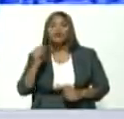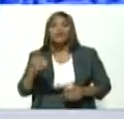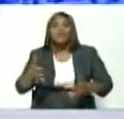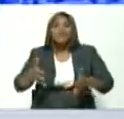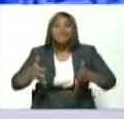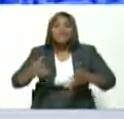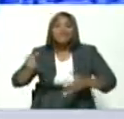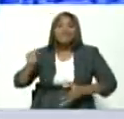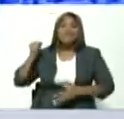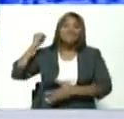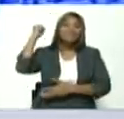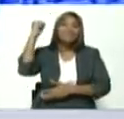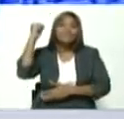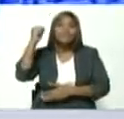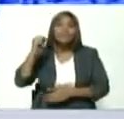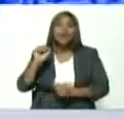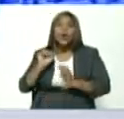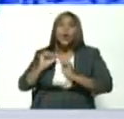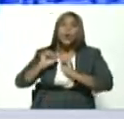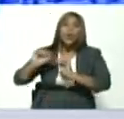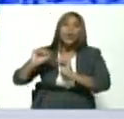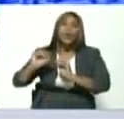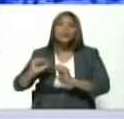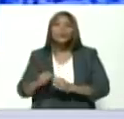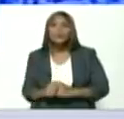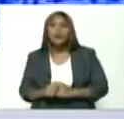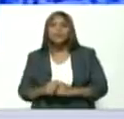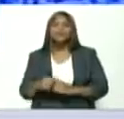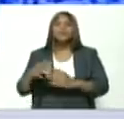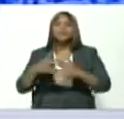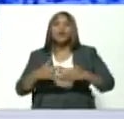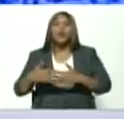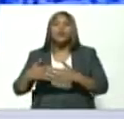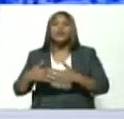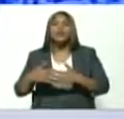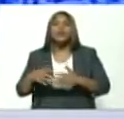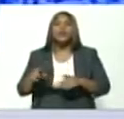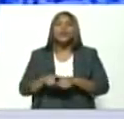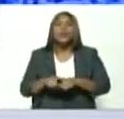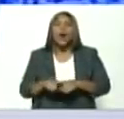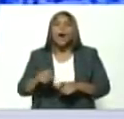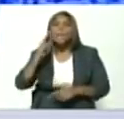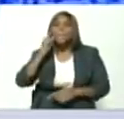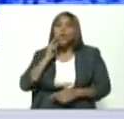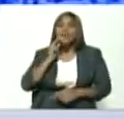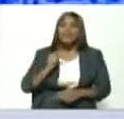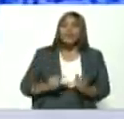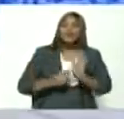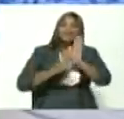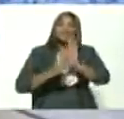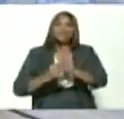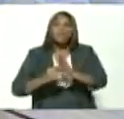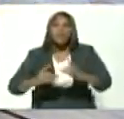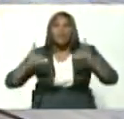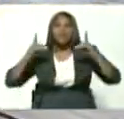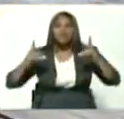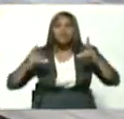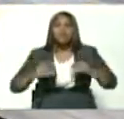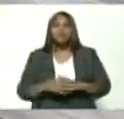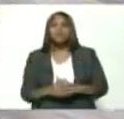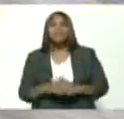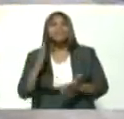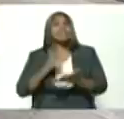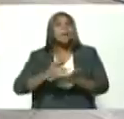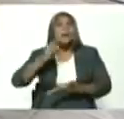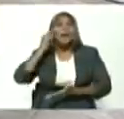antiimperialista de la batalla de carabobo con Bolívar al frente siempre Bolívar al frente de la patria siempre